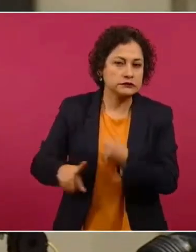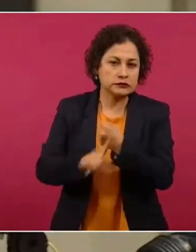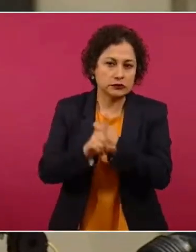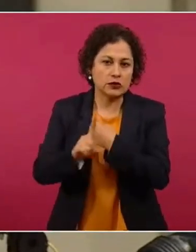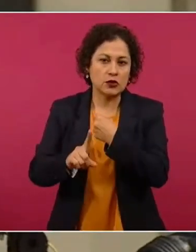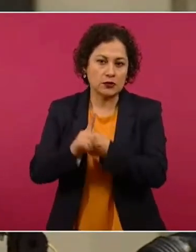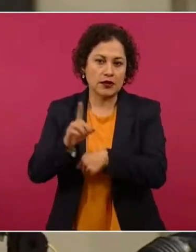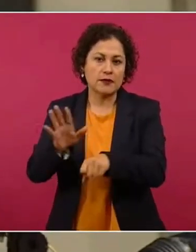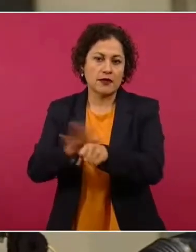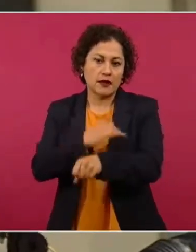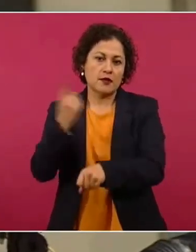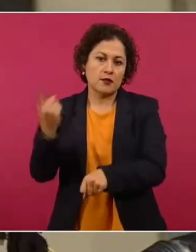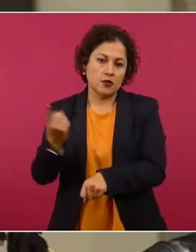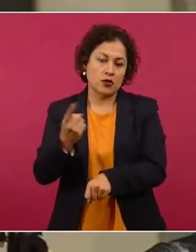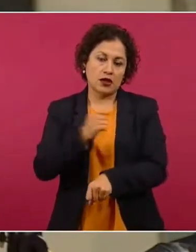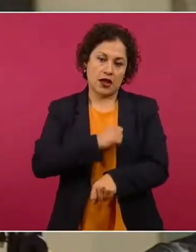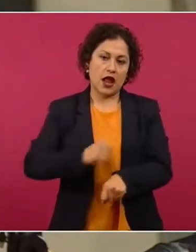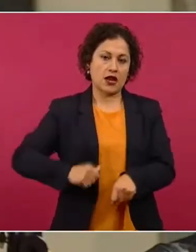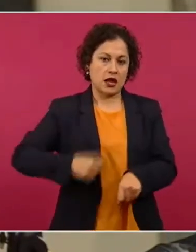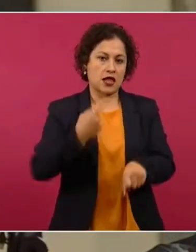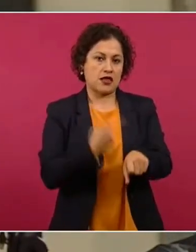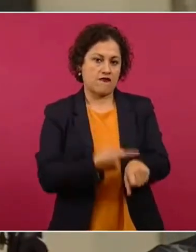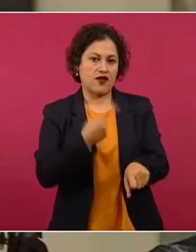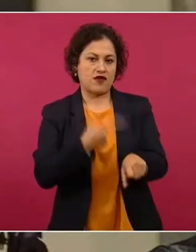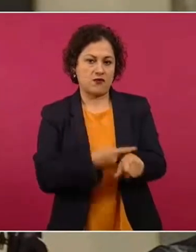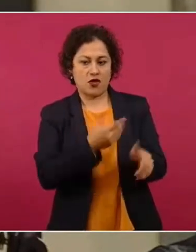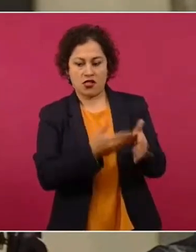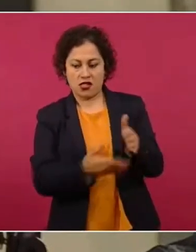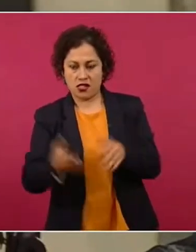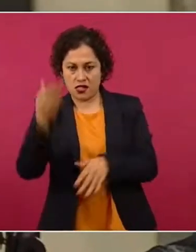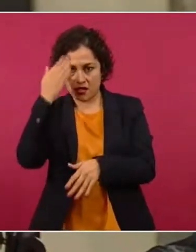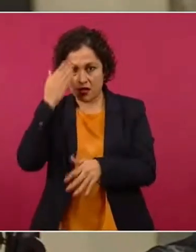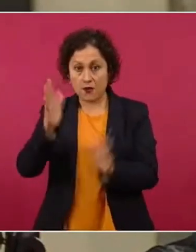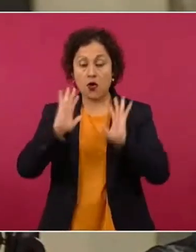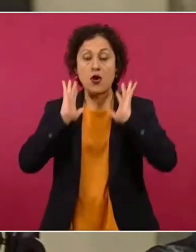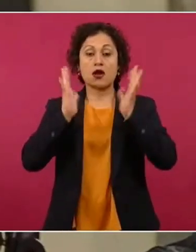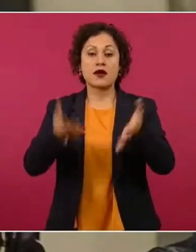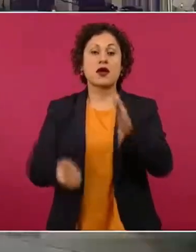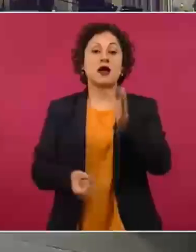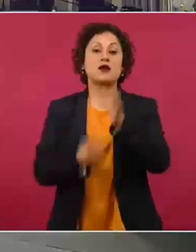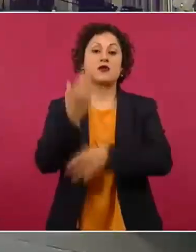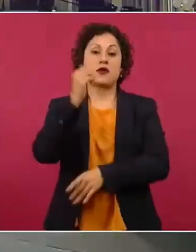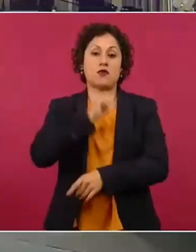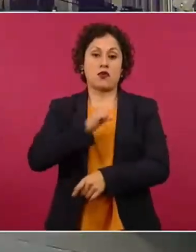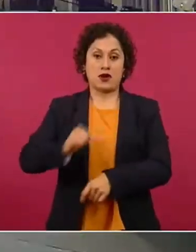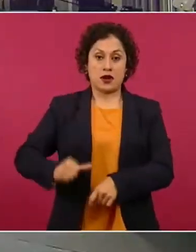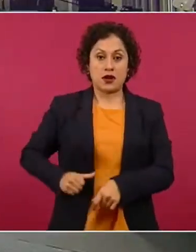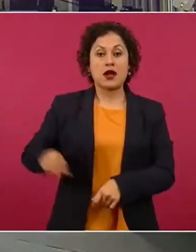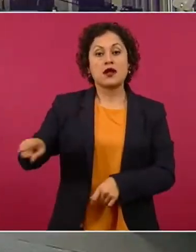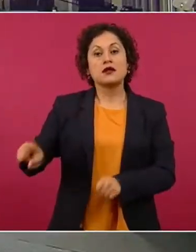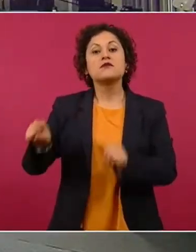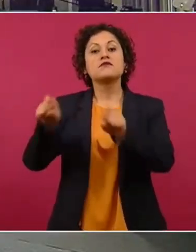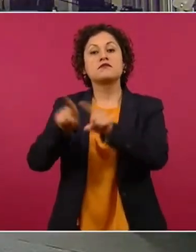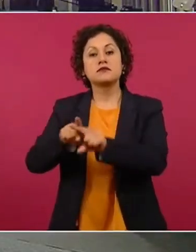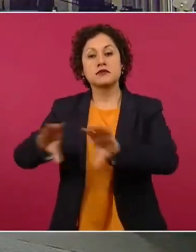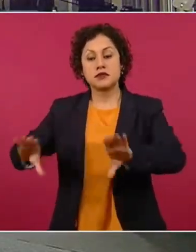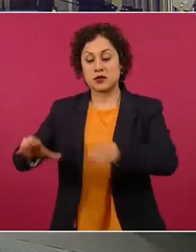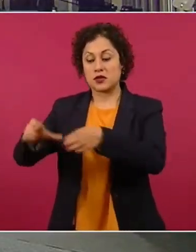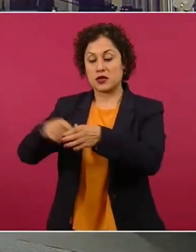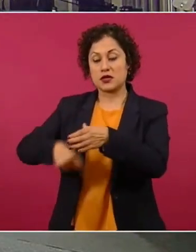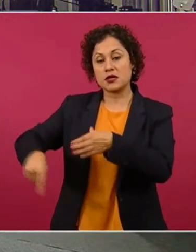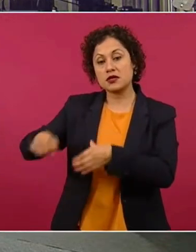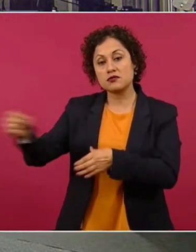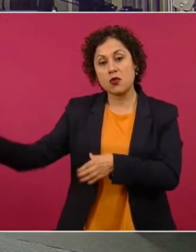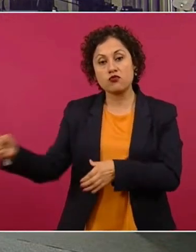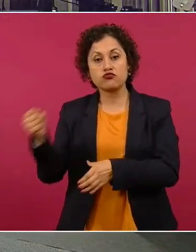el estado de salud del alcalde era muy grave. Hoy hay un nuevo alcalde que fue propuesto por el Cabildo, ratificado